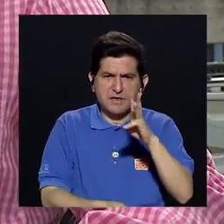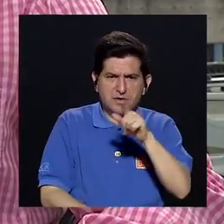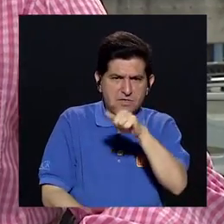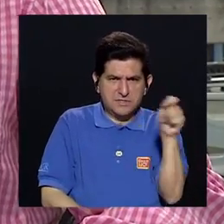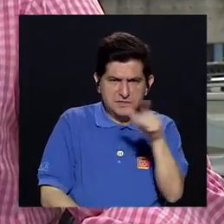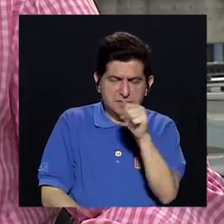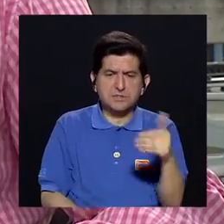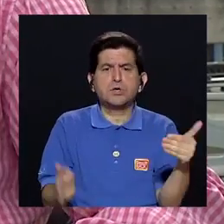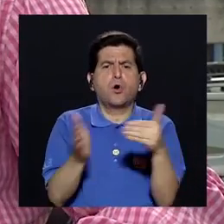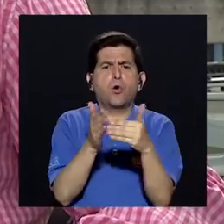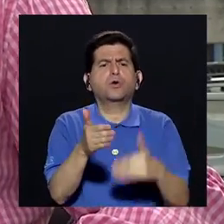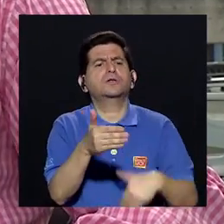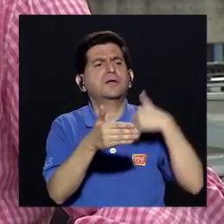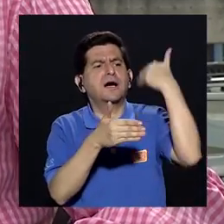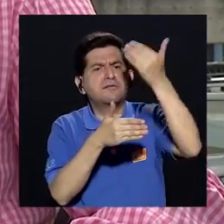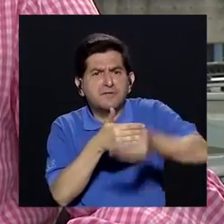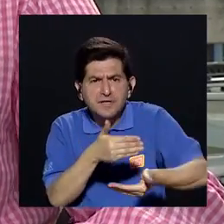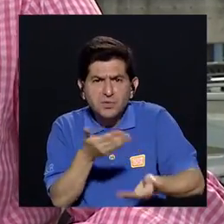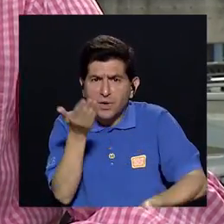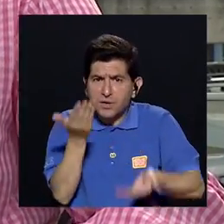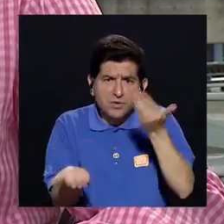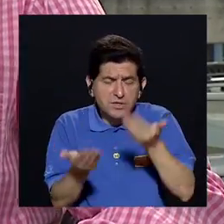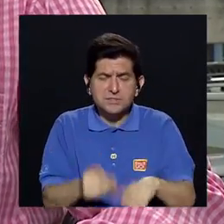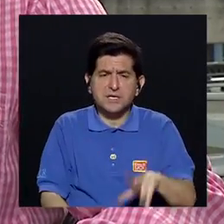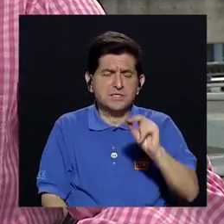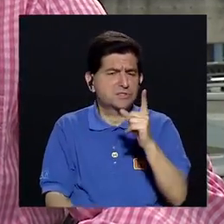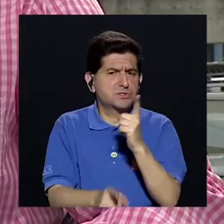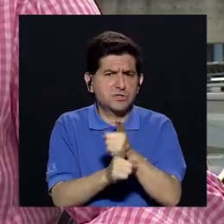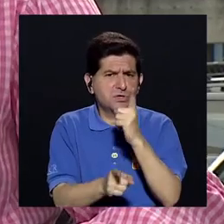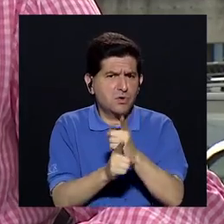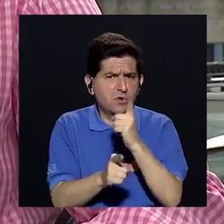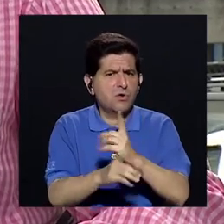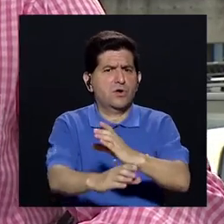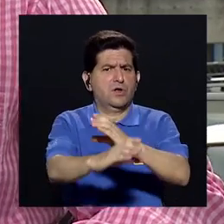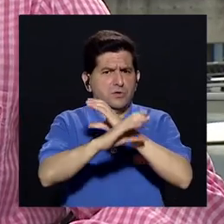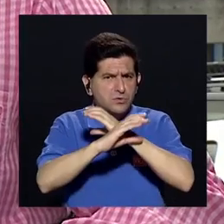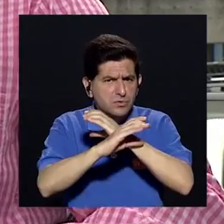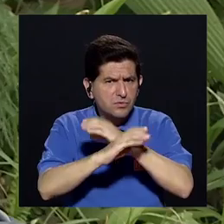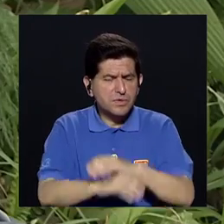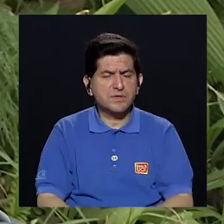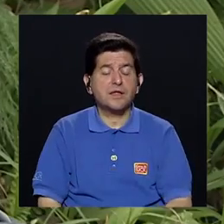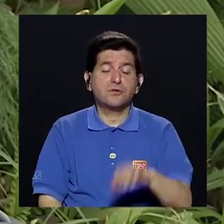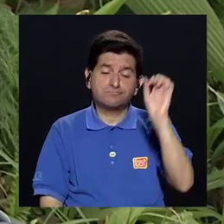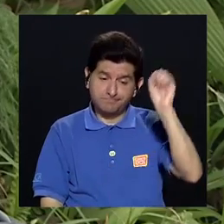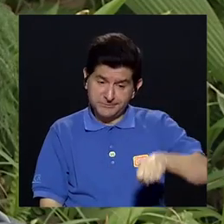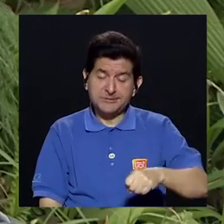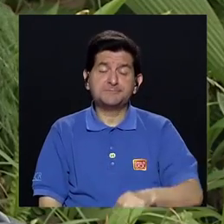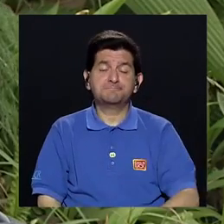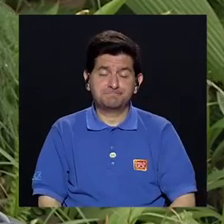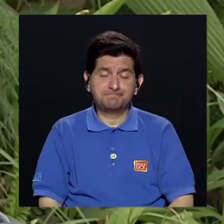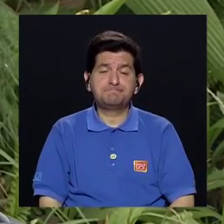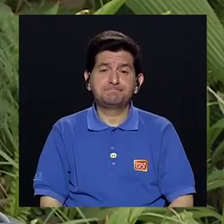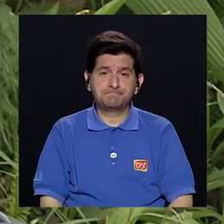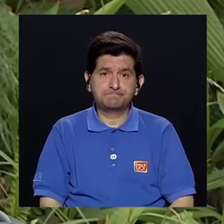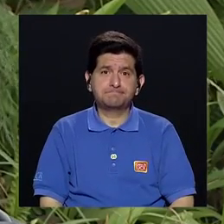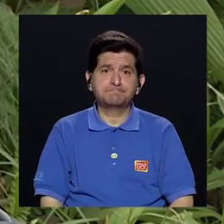¿Puede volver eventualmente A futuro Si no toma las medidas adecuadas A sufrirlo? Sí, claro Puede